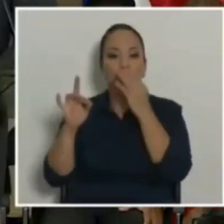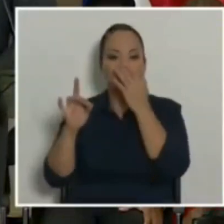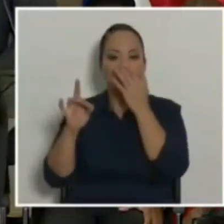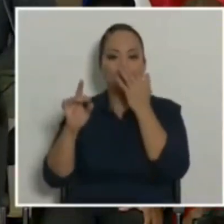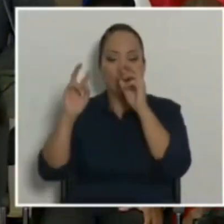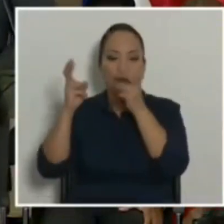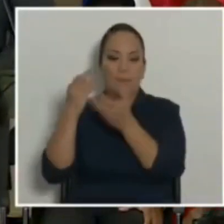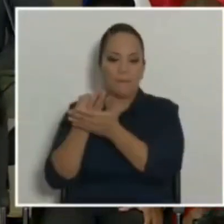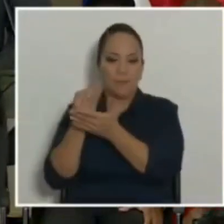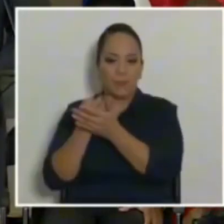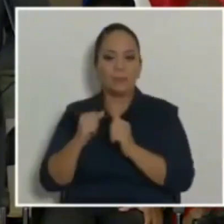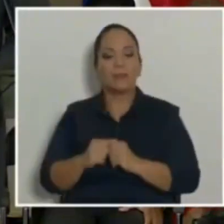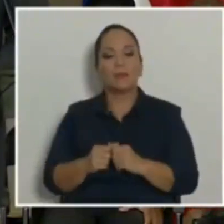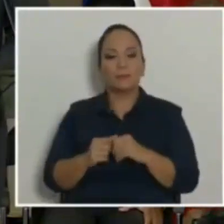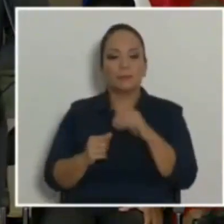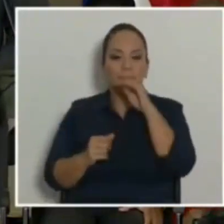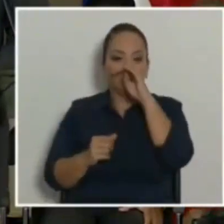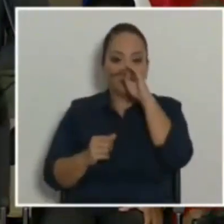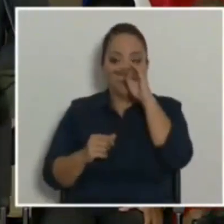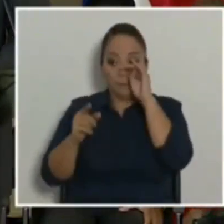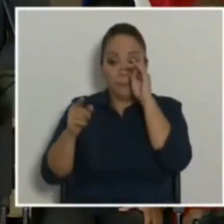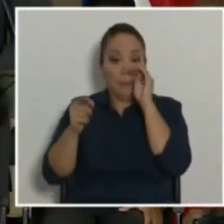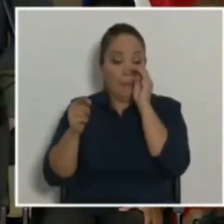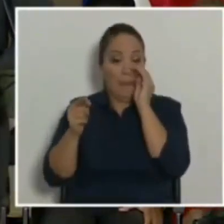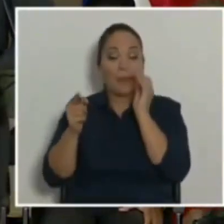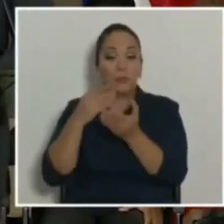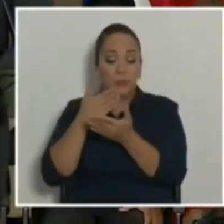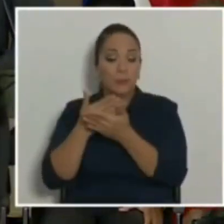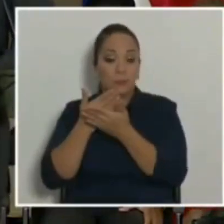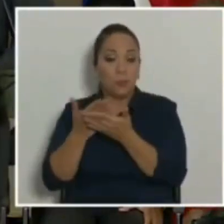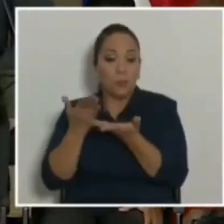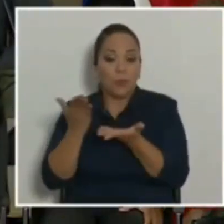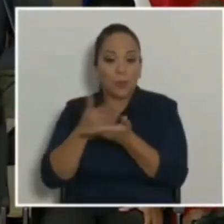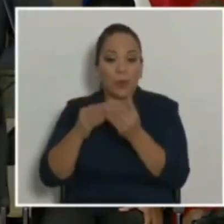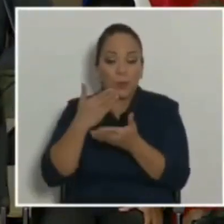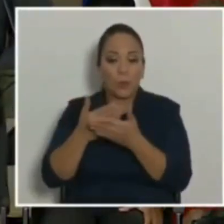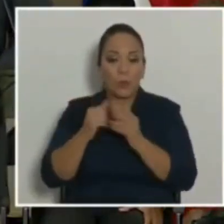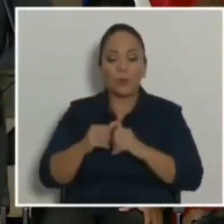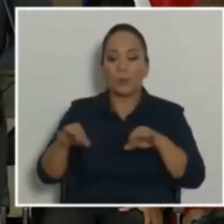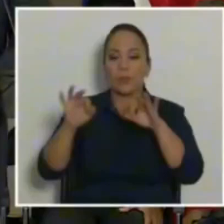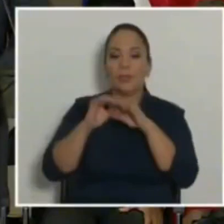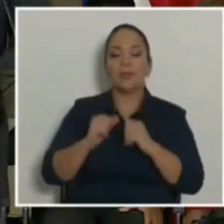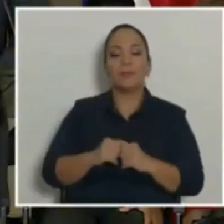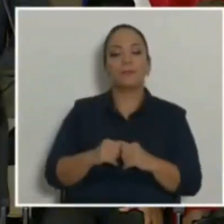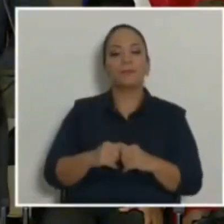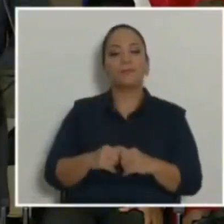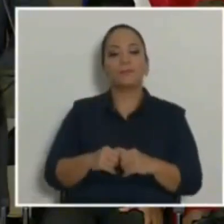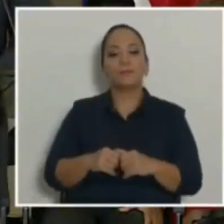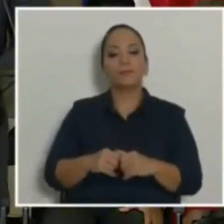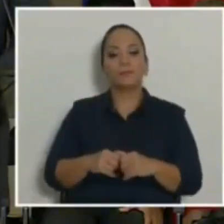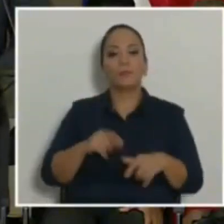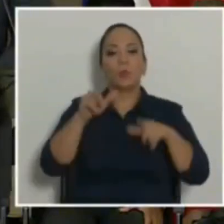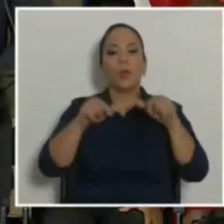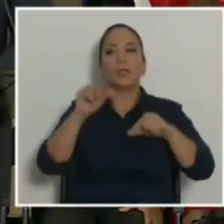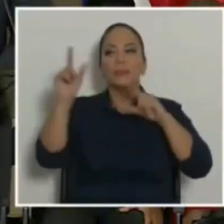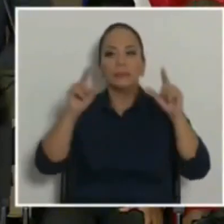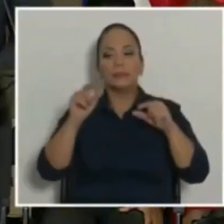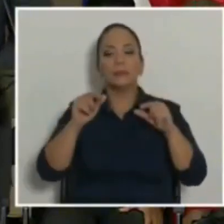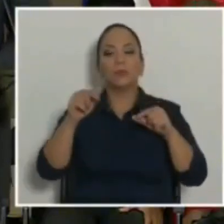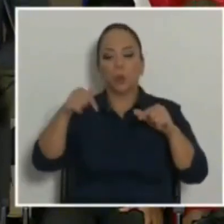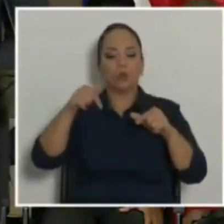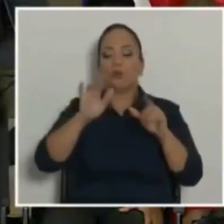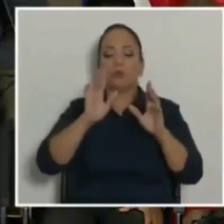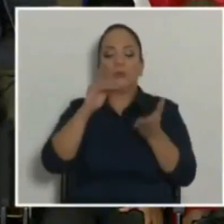financiero. Eso es muy significativo estadísticamente. Y para las zonas urbanas es de 2.5%